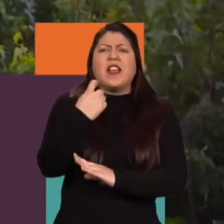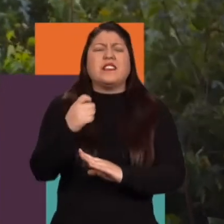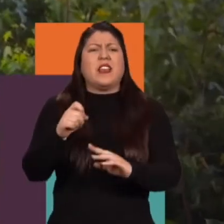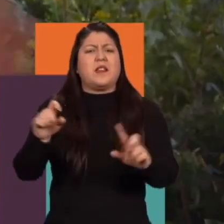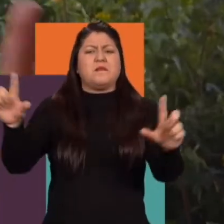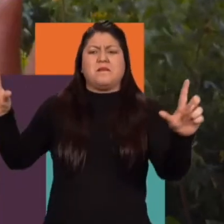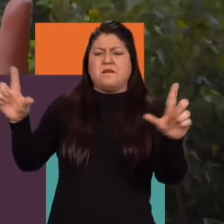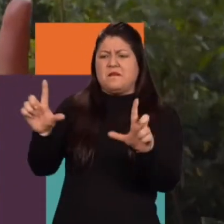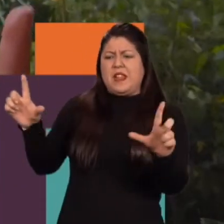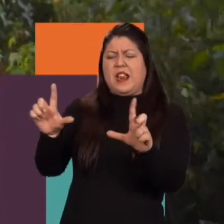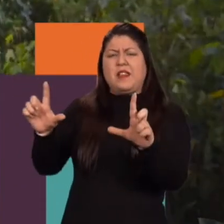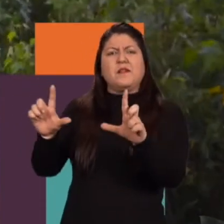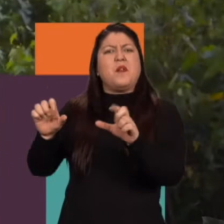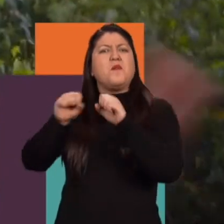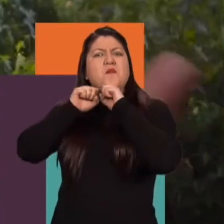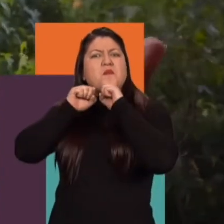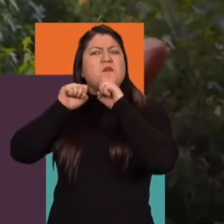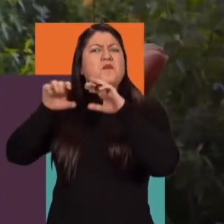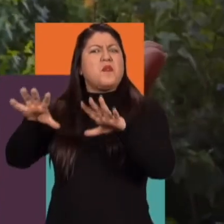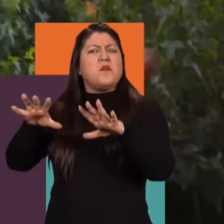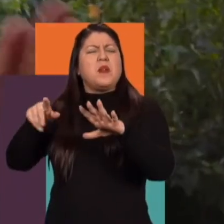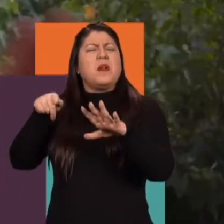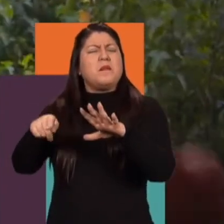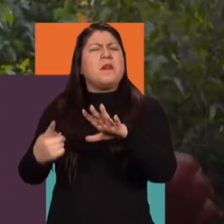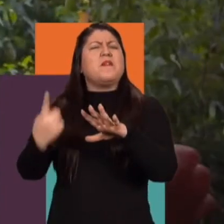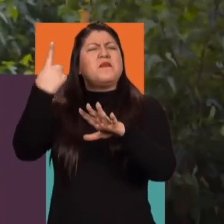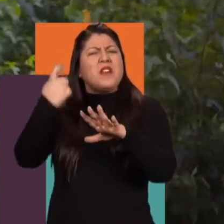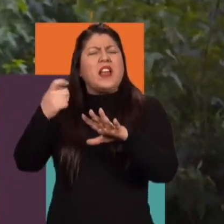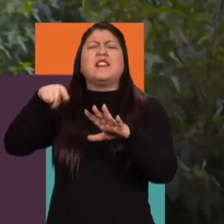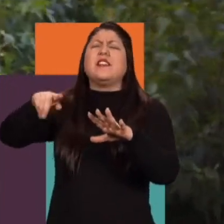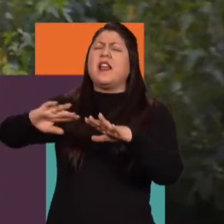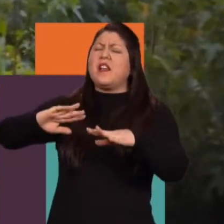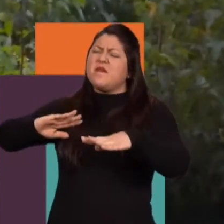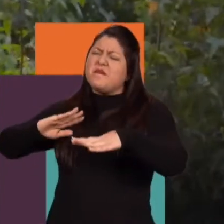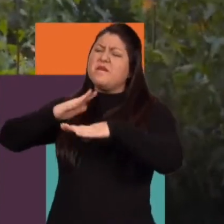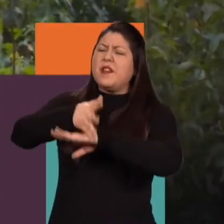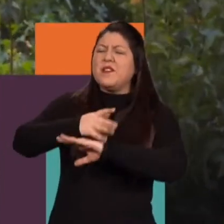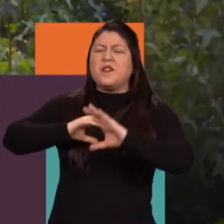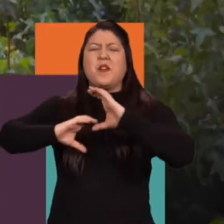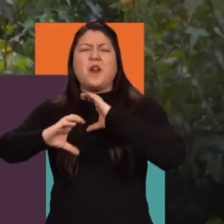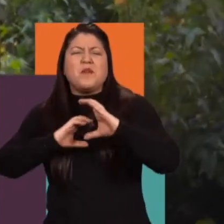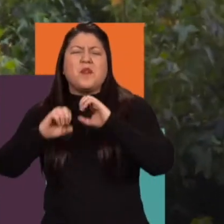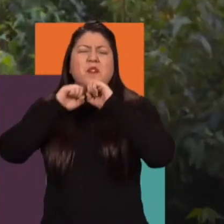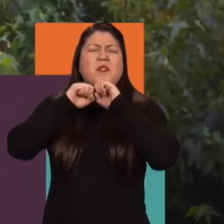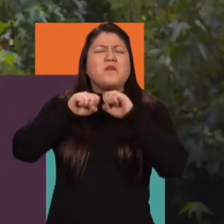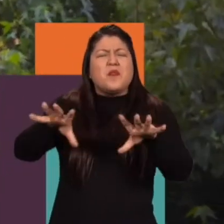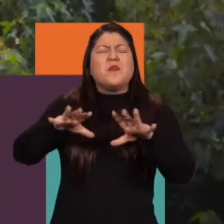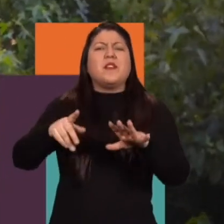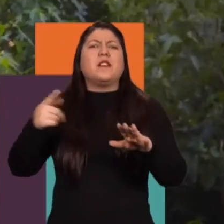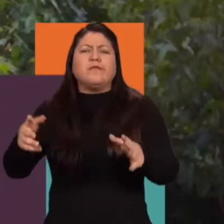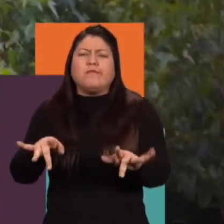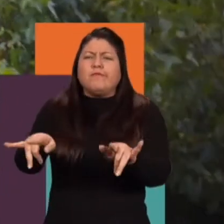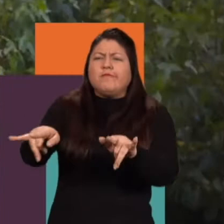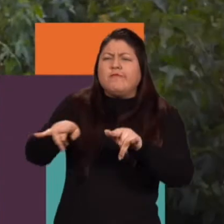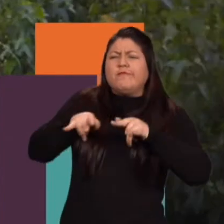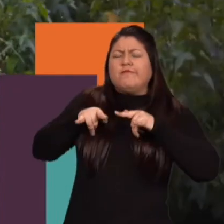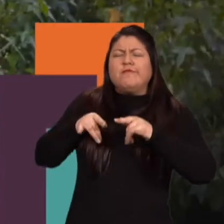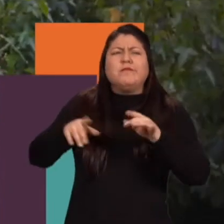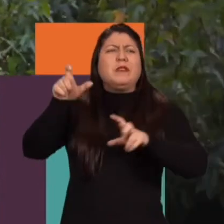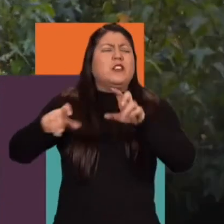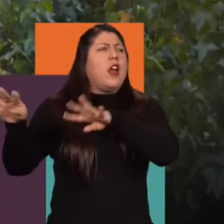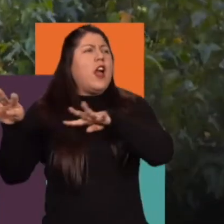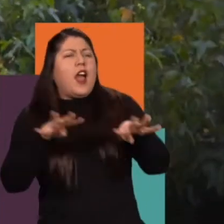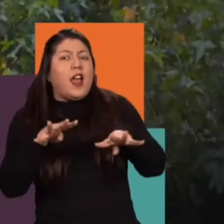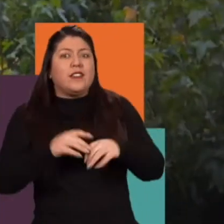perdiendo de los medios públicos que atrae la ficción. Es por eso que la apuesta que los medios públicos han hecho por contar historias ha